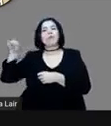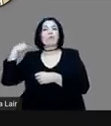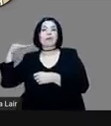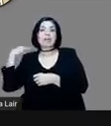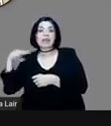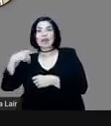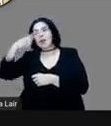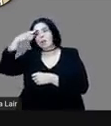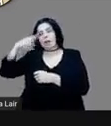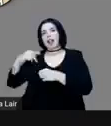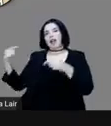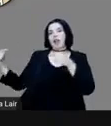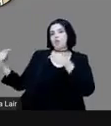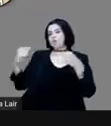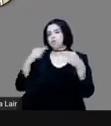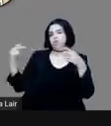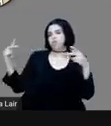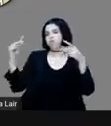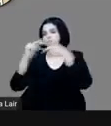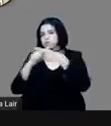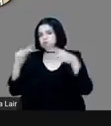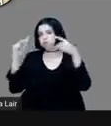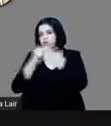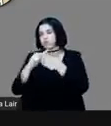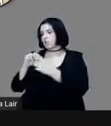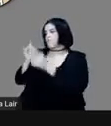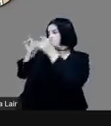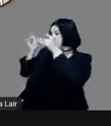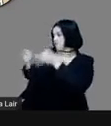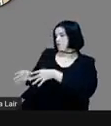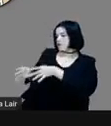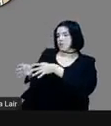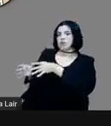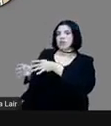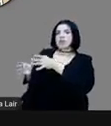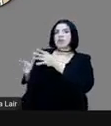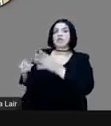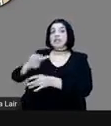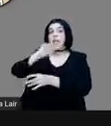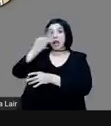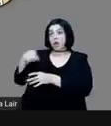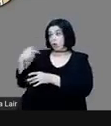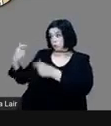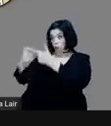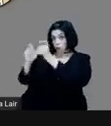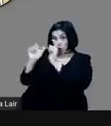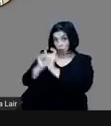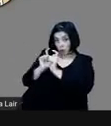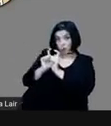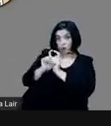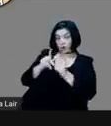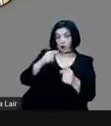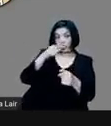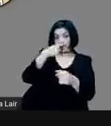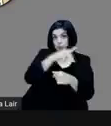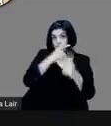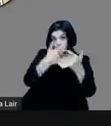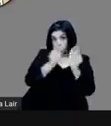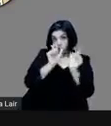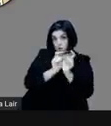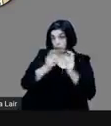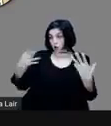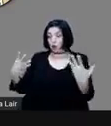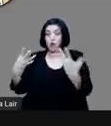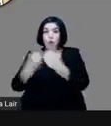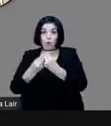a quien finalmente vence, y une a sus tropas las de Pánfilo de Narváez, que no